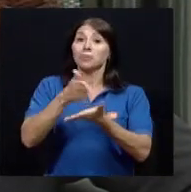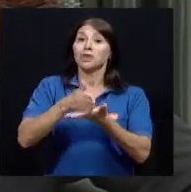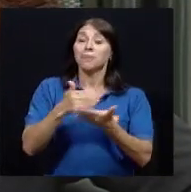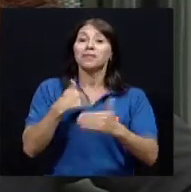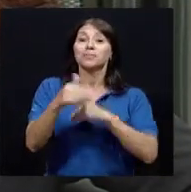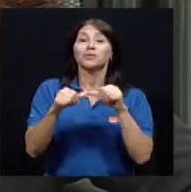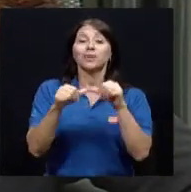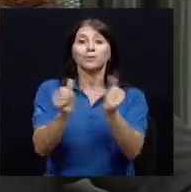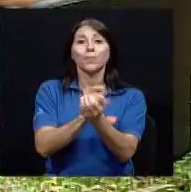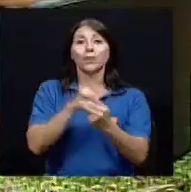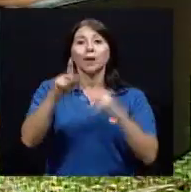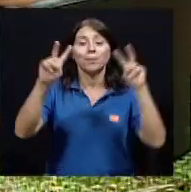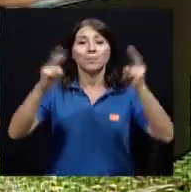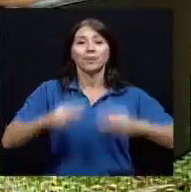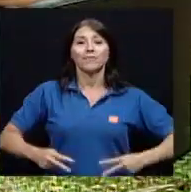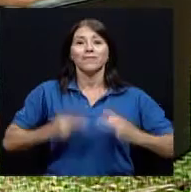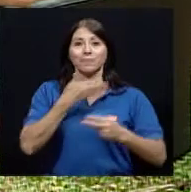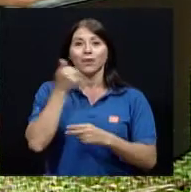programa vivir mejor